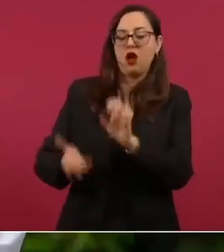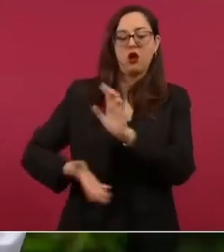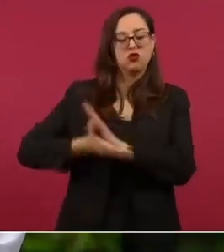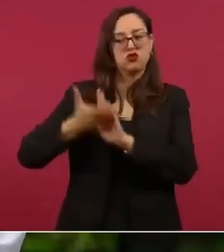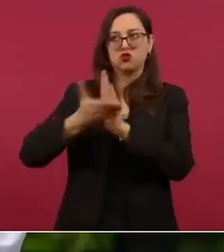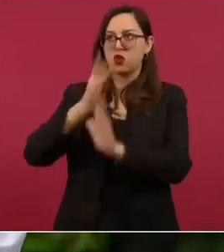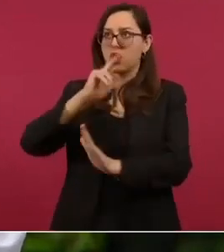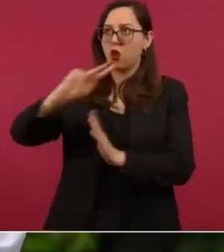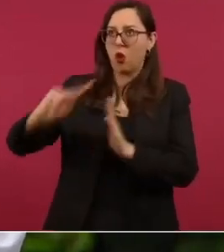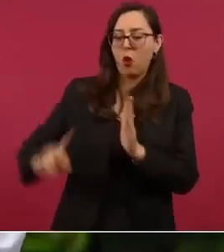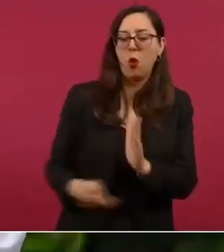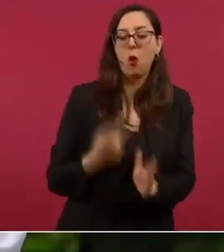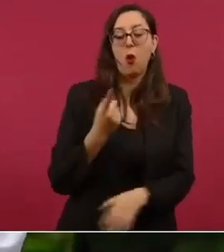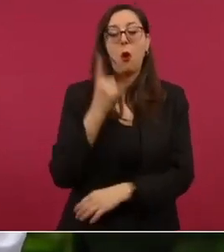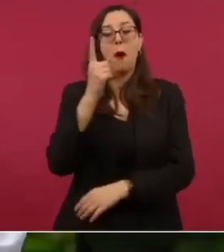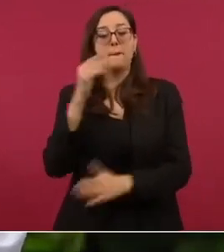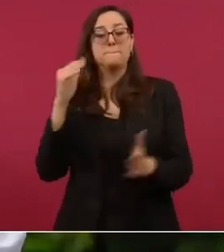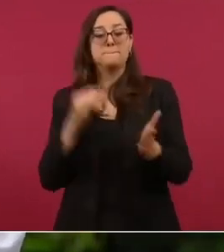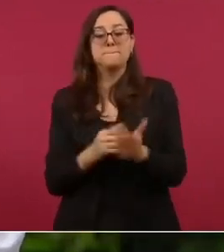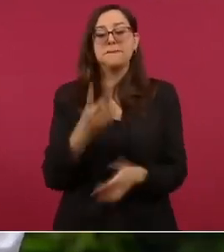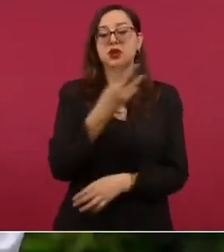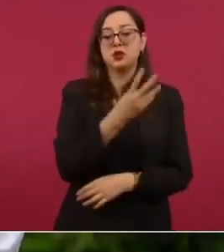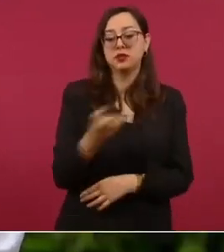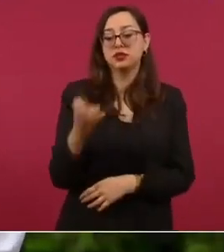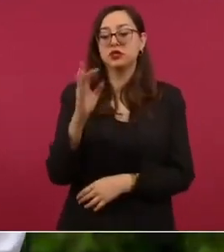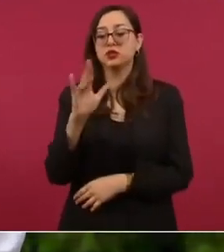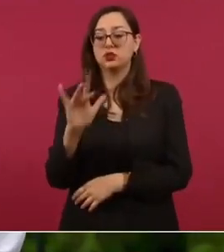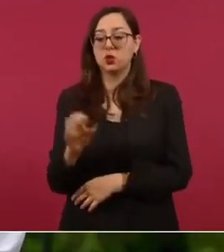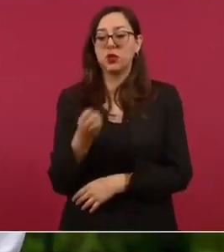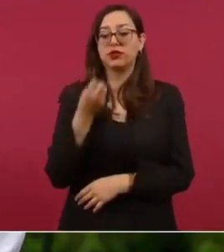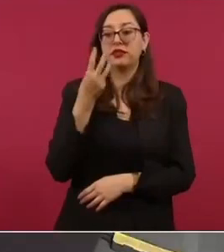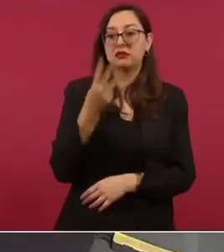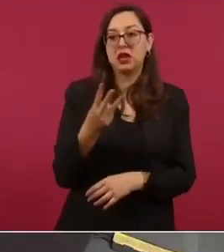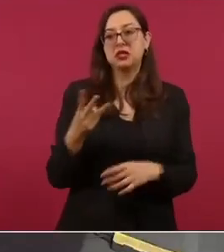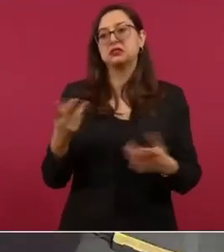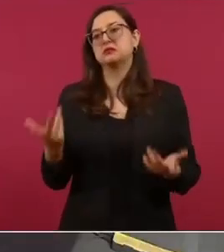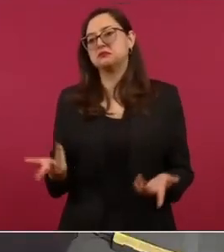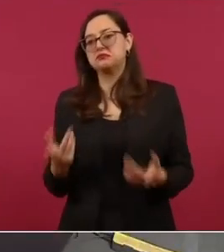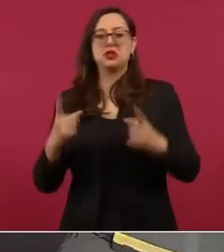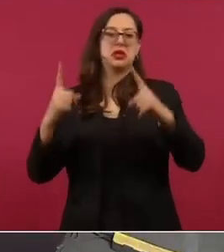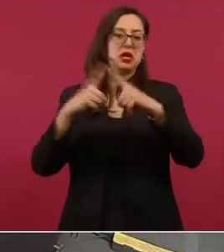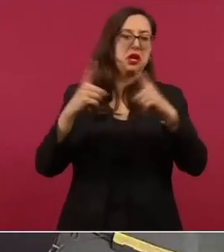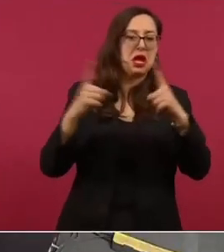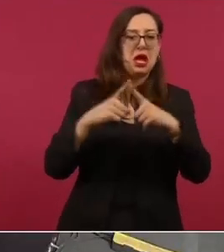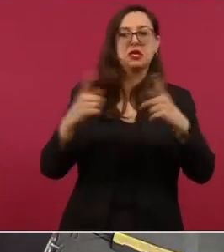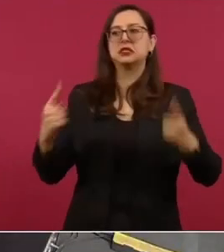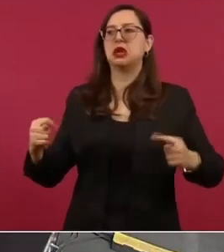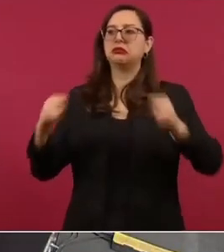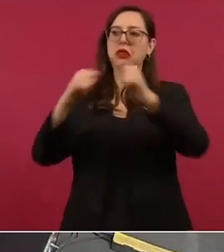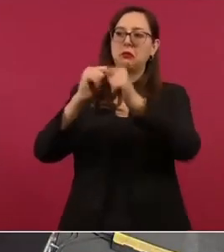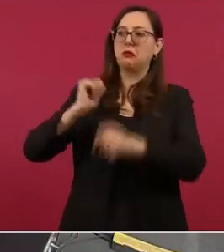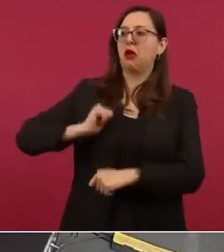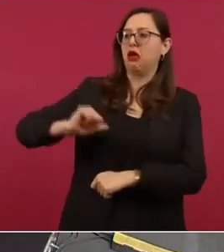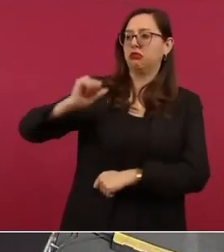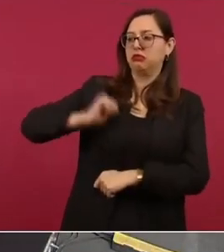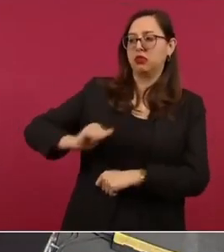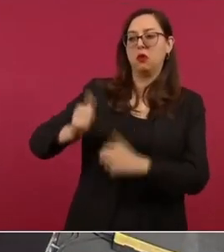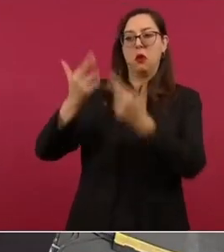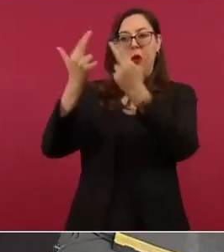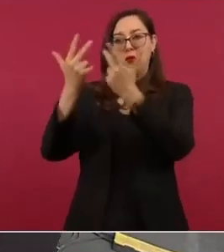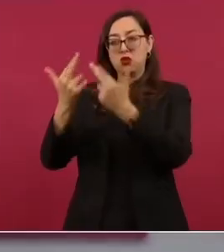953 templos históricos e inmuebles culturales